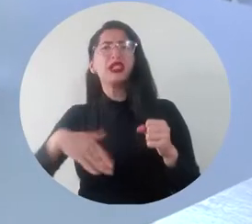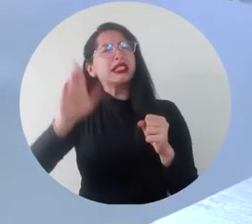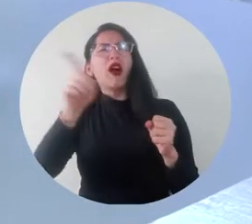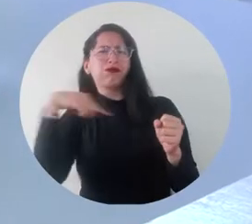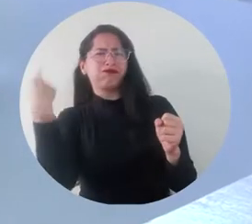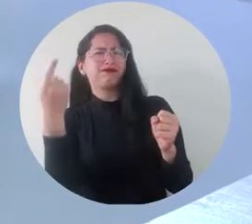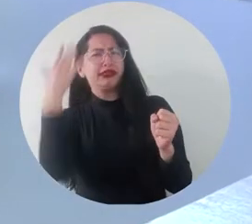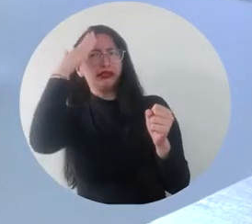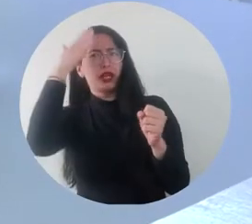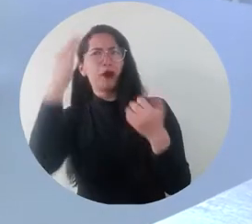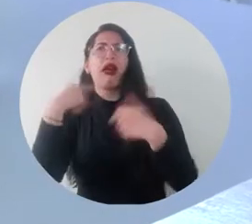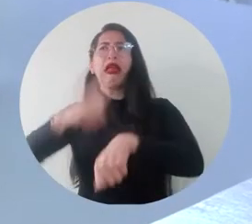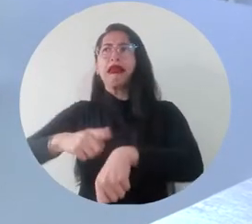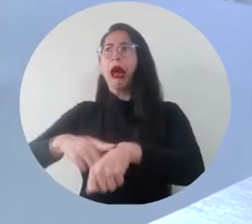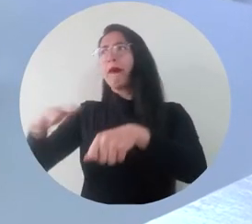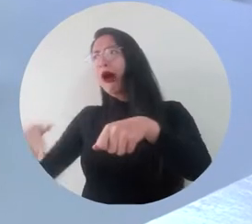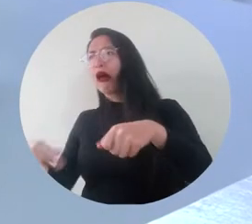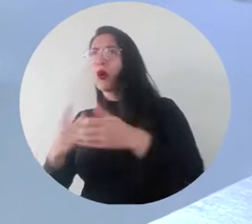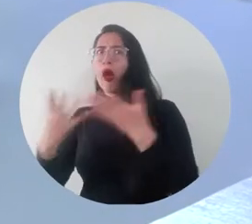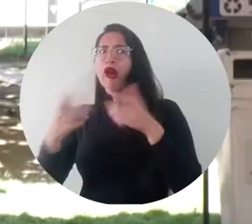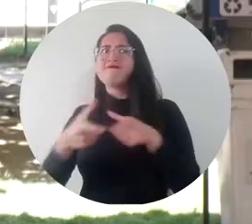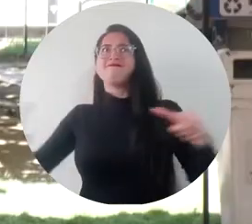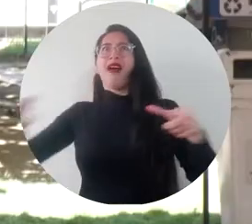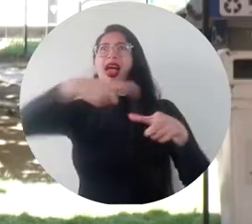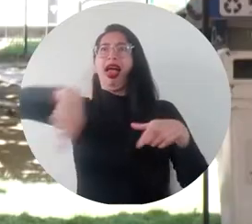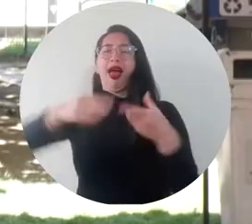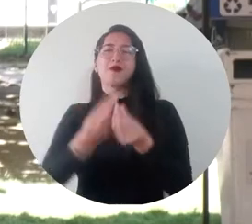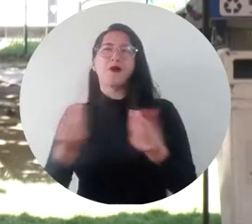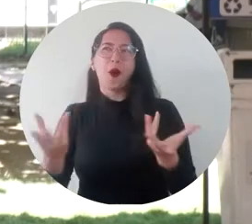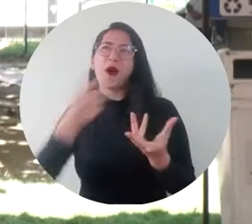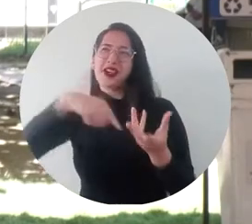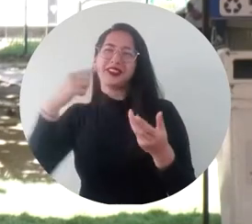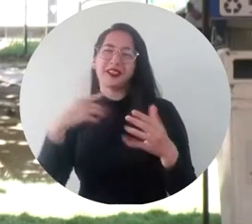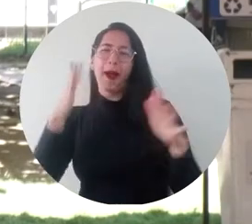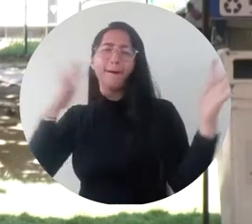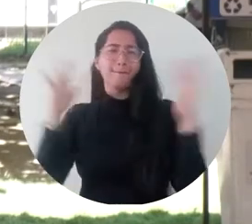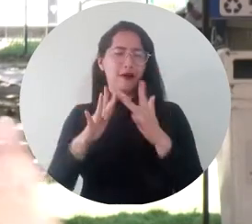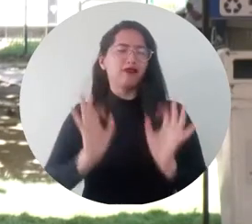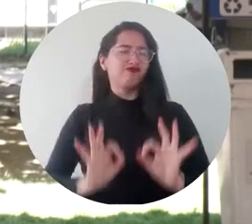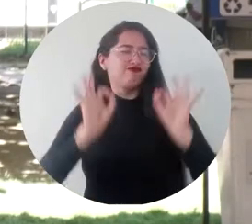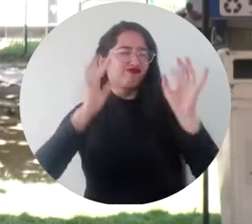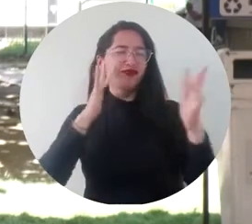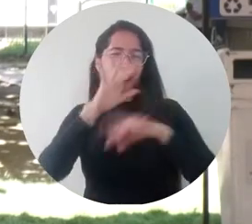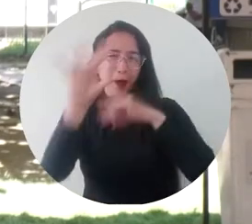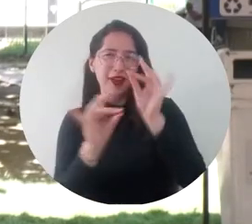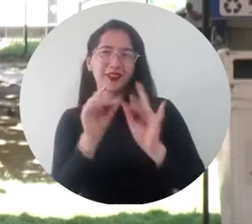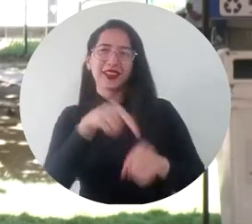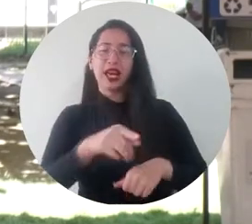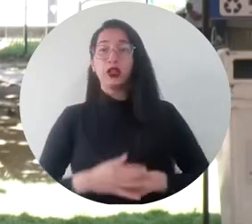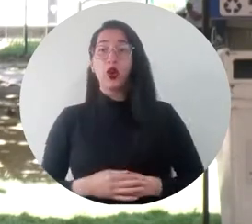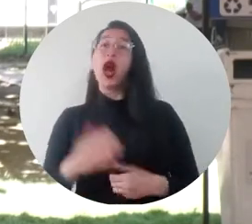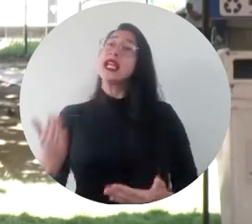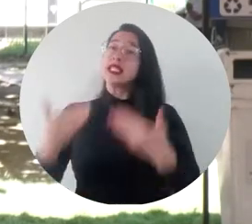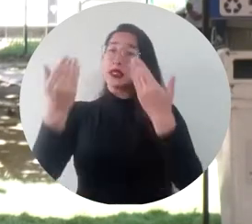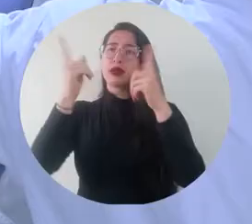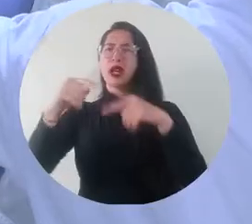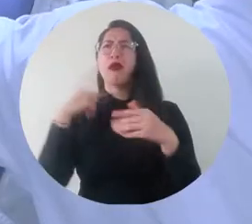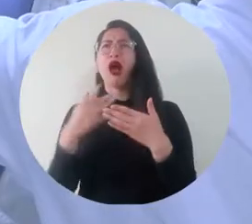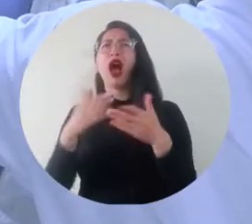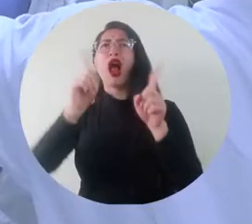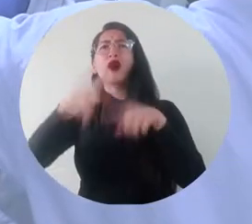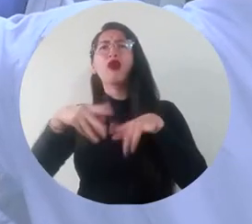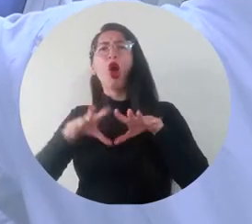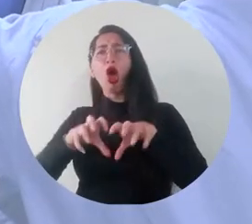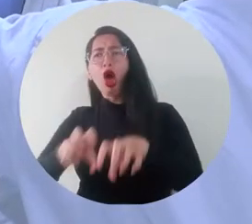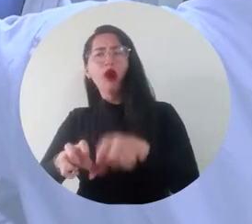grande y entonces se nos atrasa el tiempo Nos beneficia tanto a nosotros en la actualización de los equipos, es